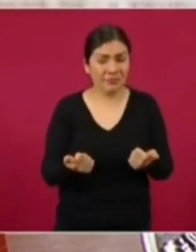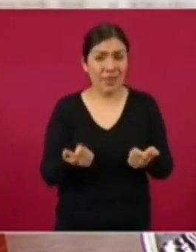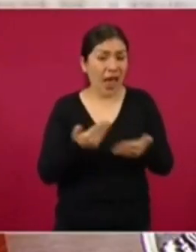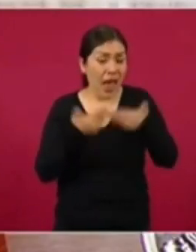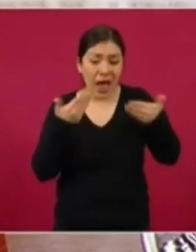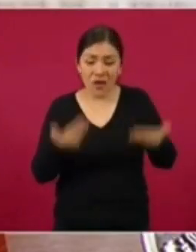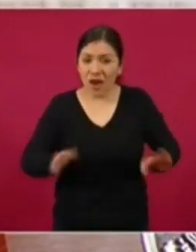condiciones.